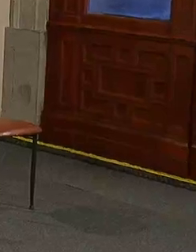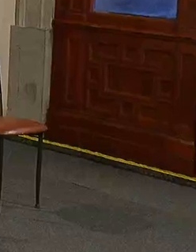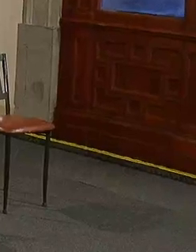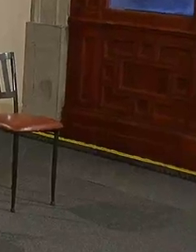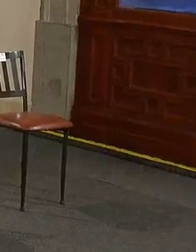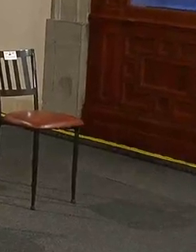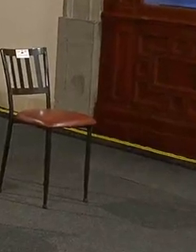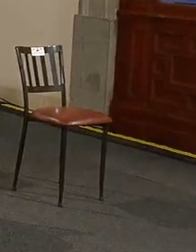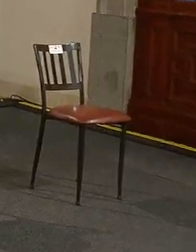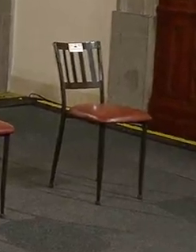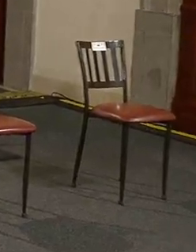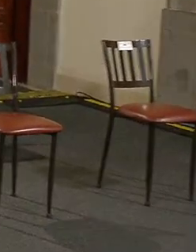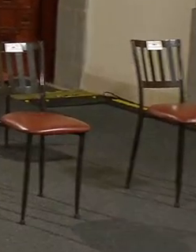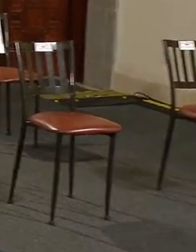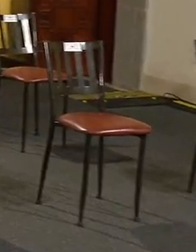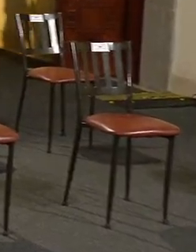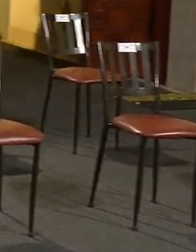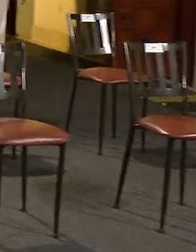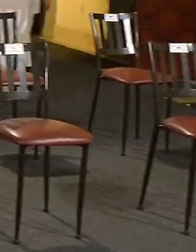Buenos días,